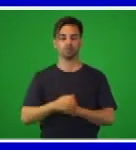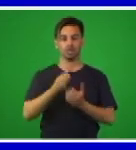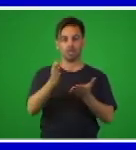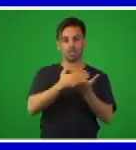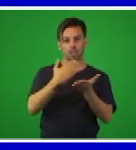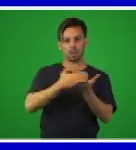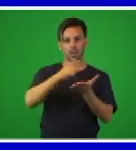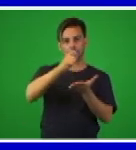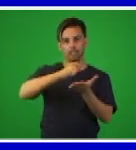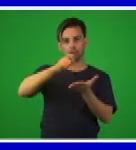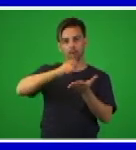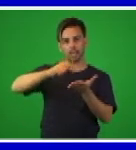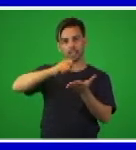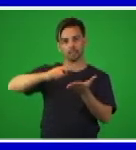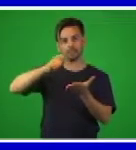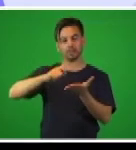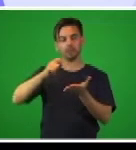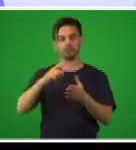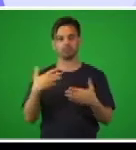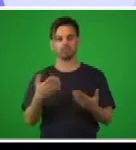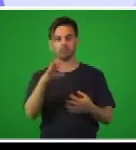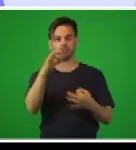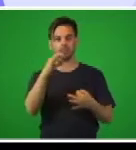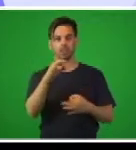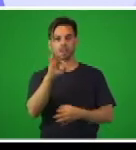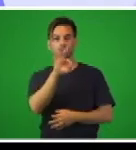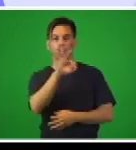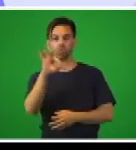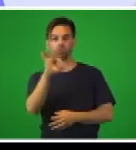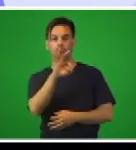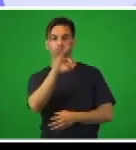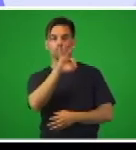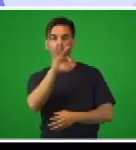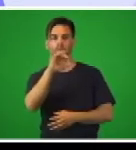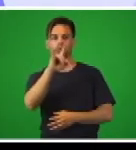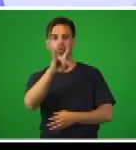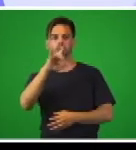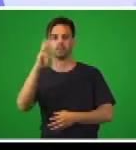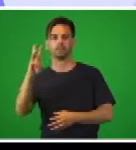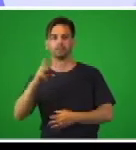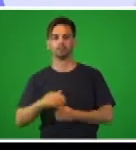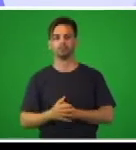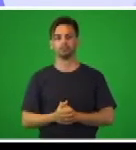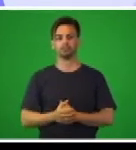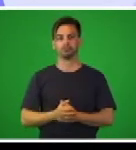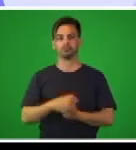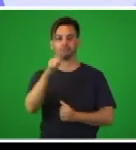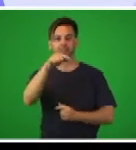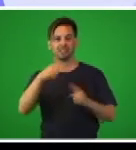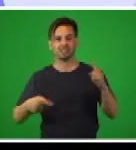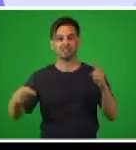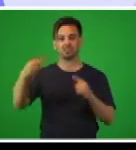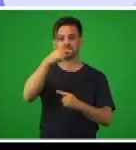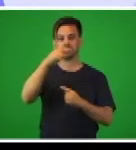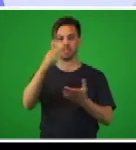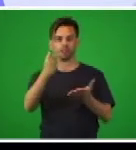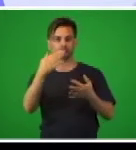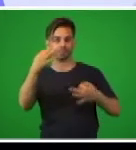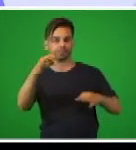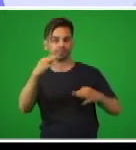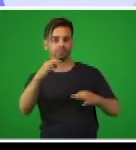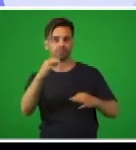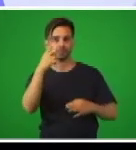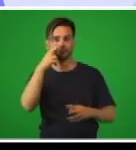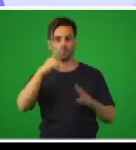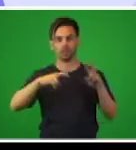la 88 a la 93. Estas son las principales páginas que ustedes van a consultar. Y recuerden